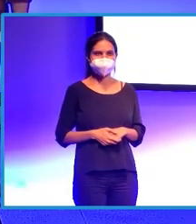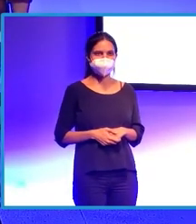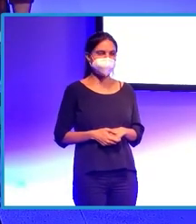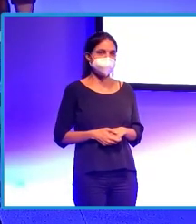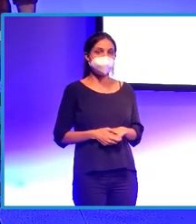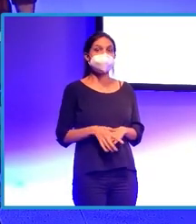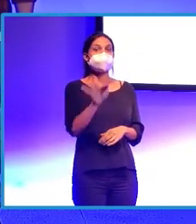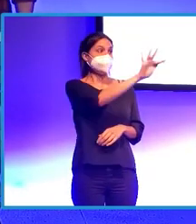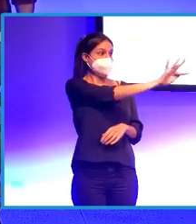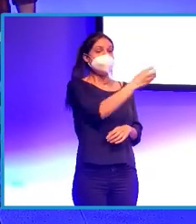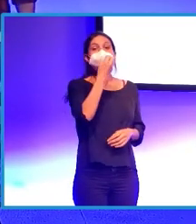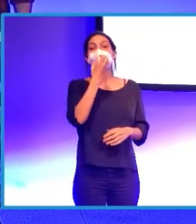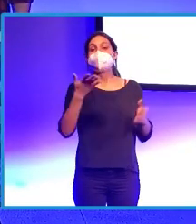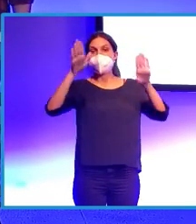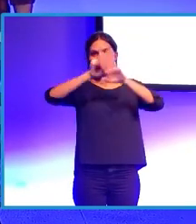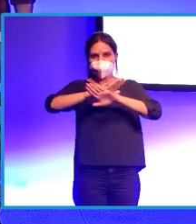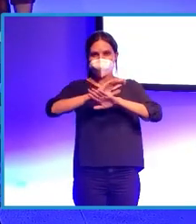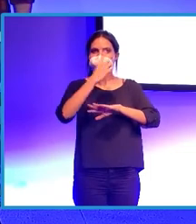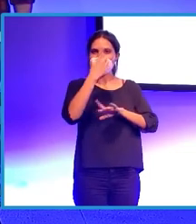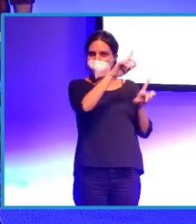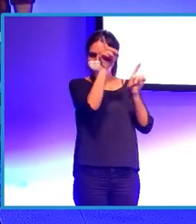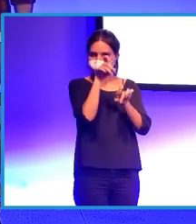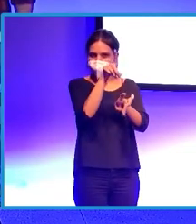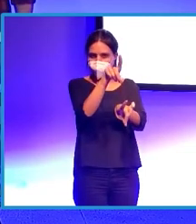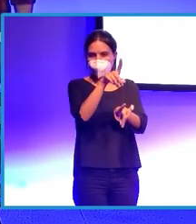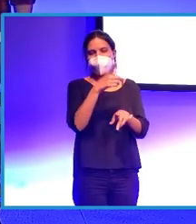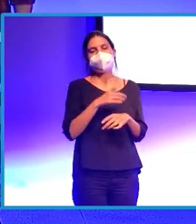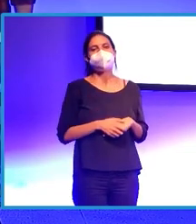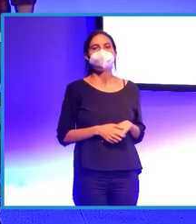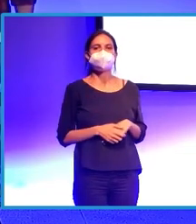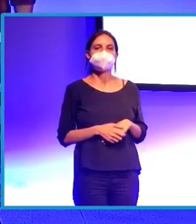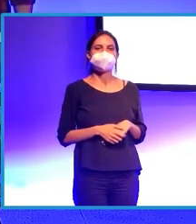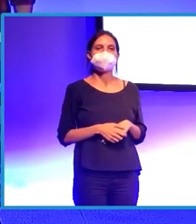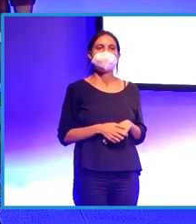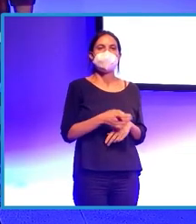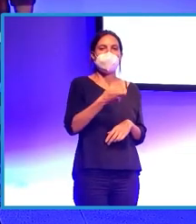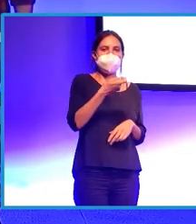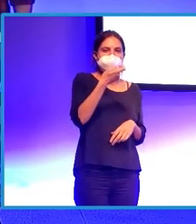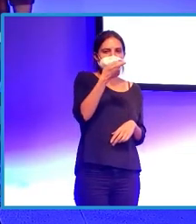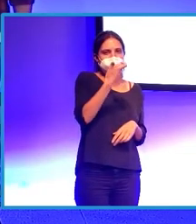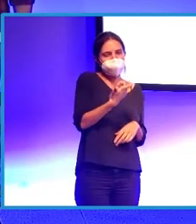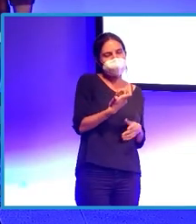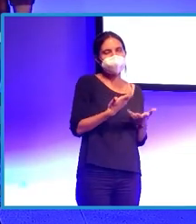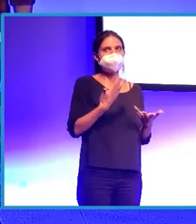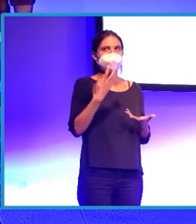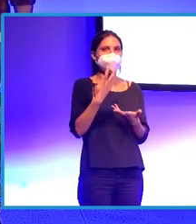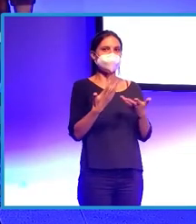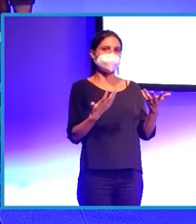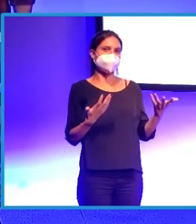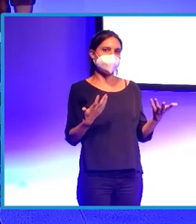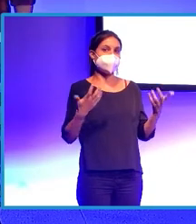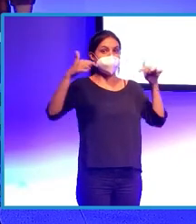Buenas noches. Buenas noches. Una pregunta. Un poco consono con todo lo que es esta